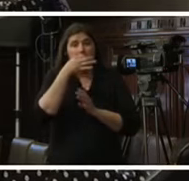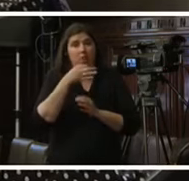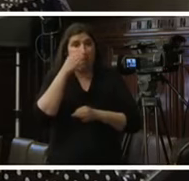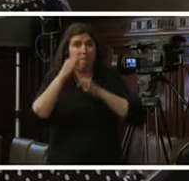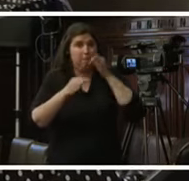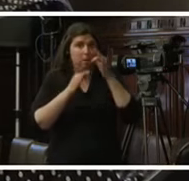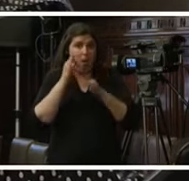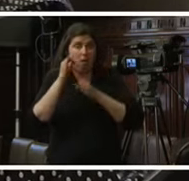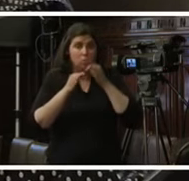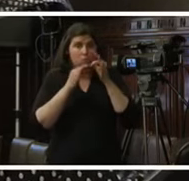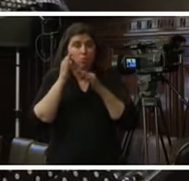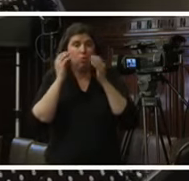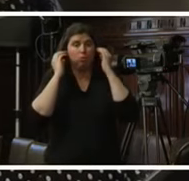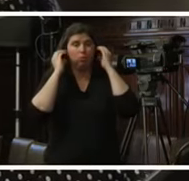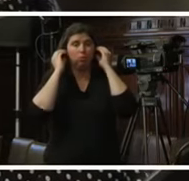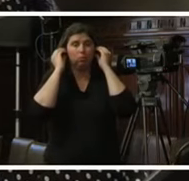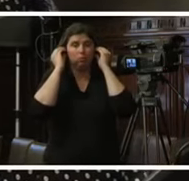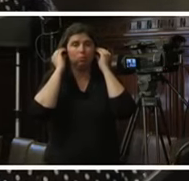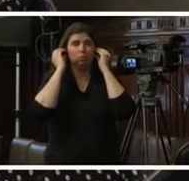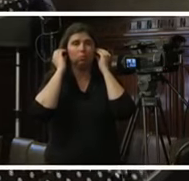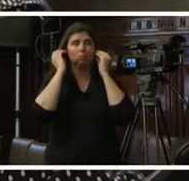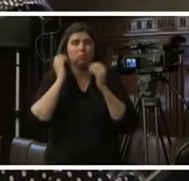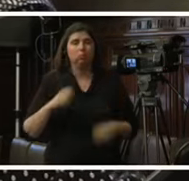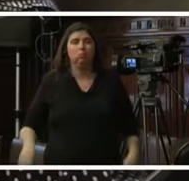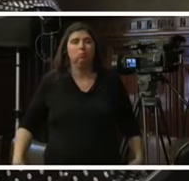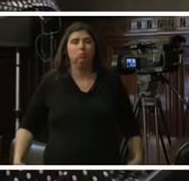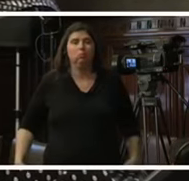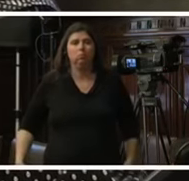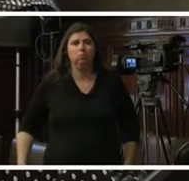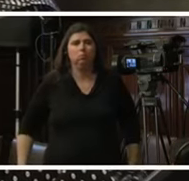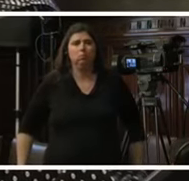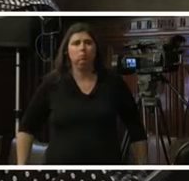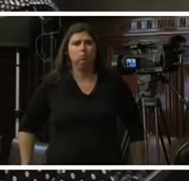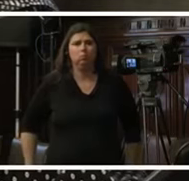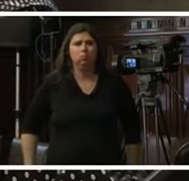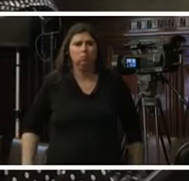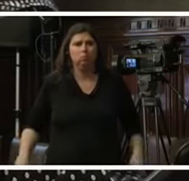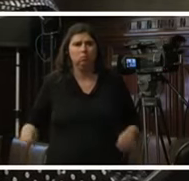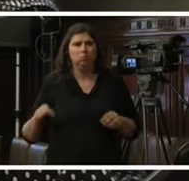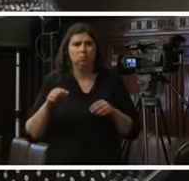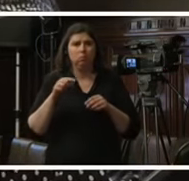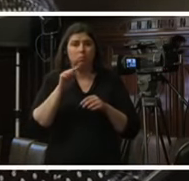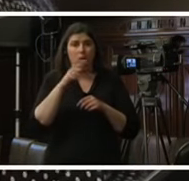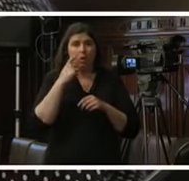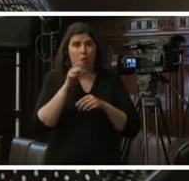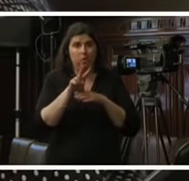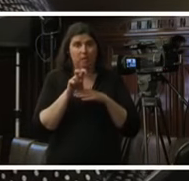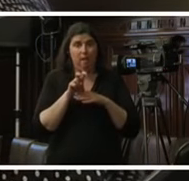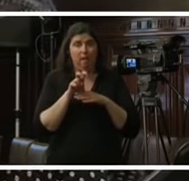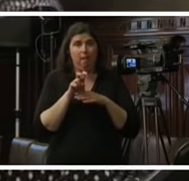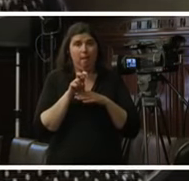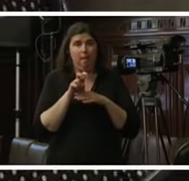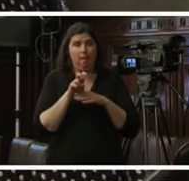assistant attorney general extremely complicated